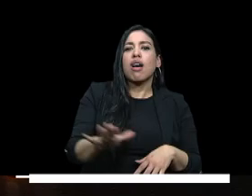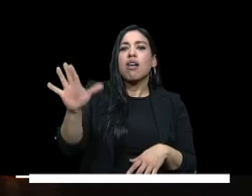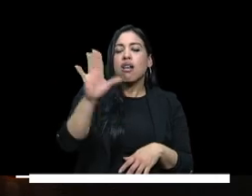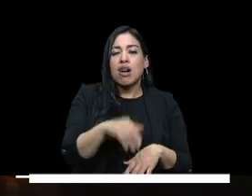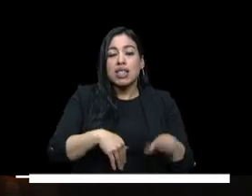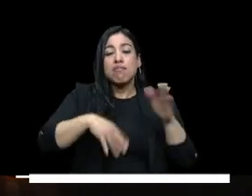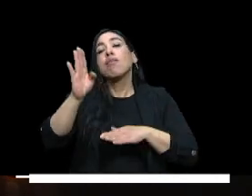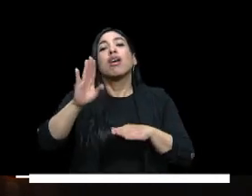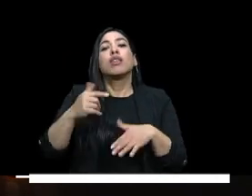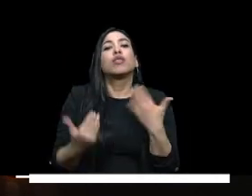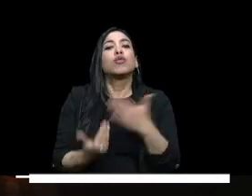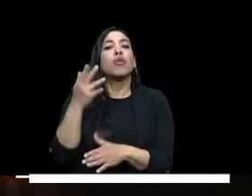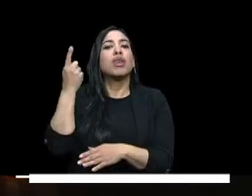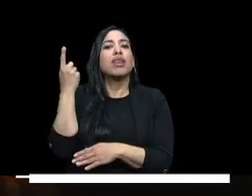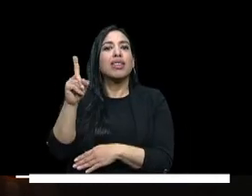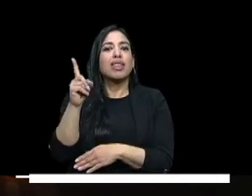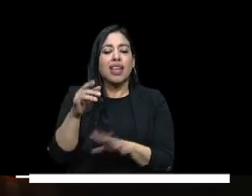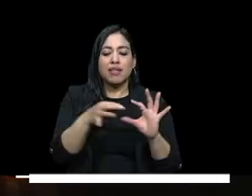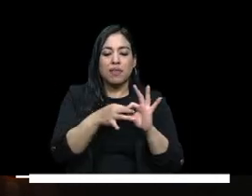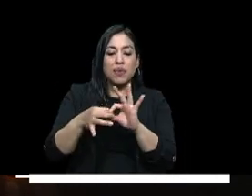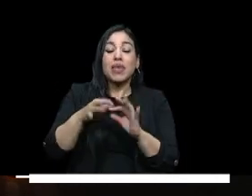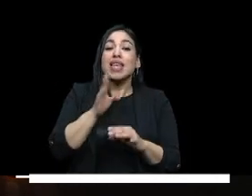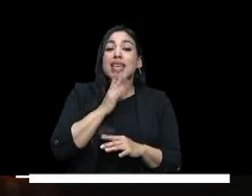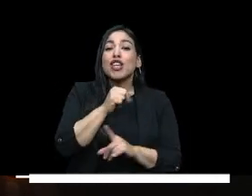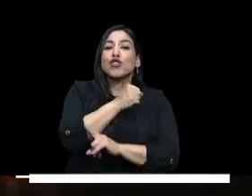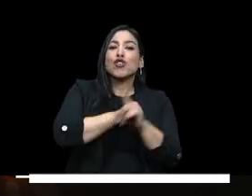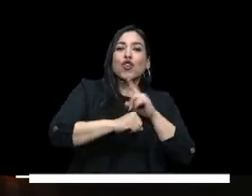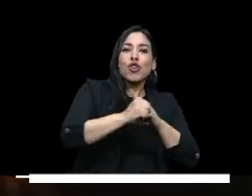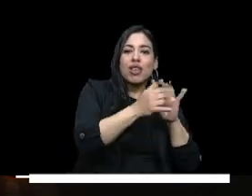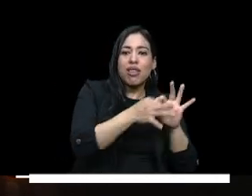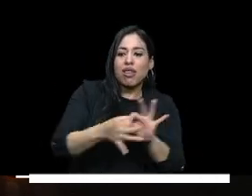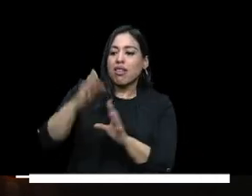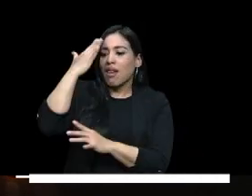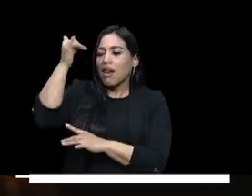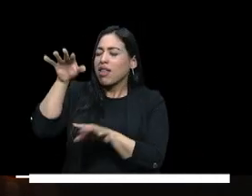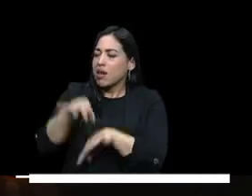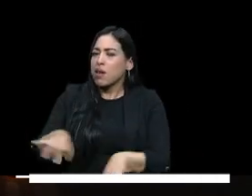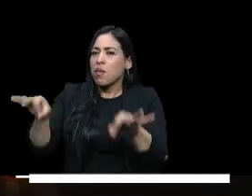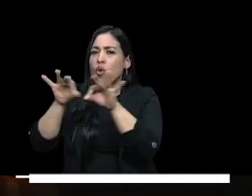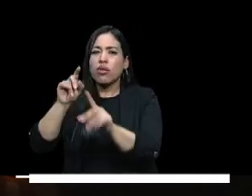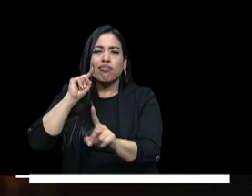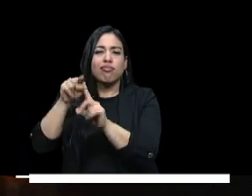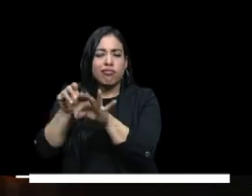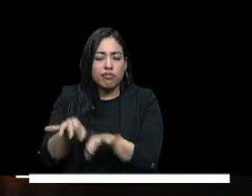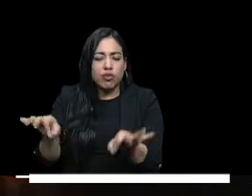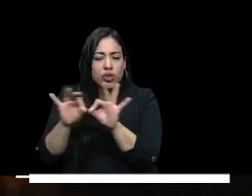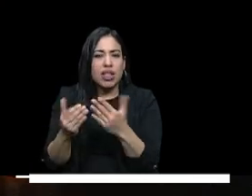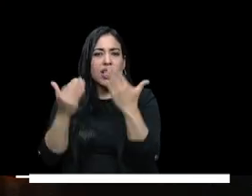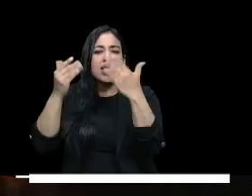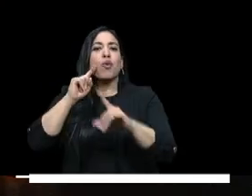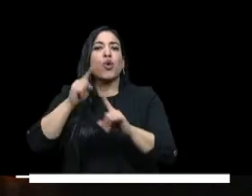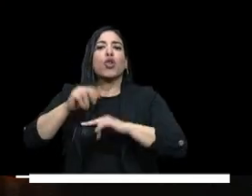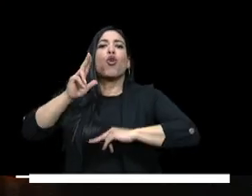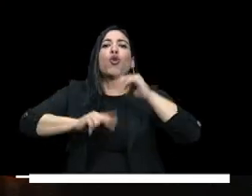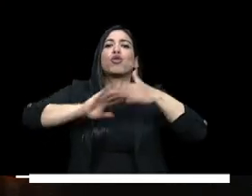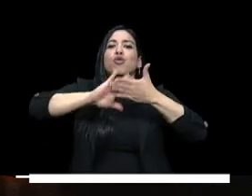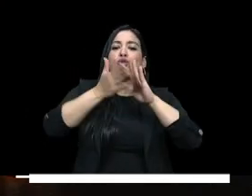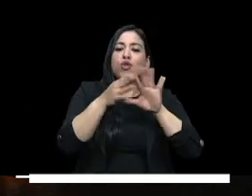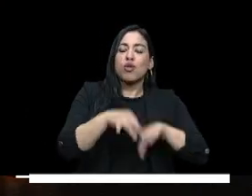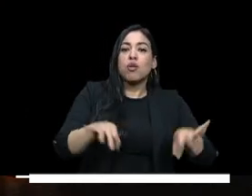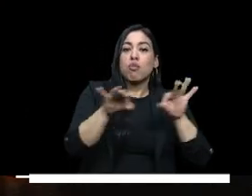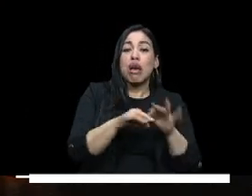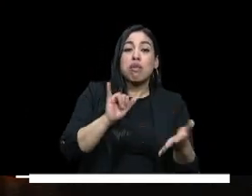a la reconfiguración del vínculo entre la sociedad y la academia esto como un factor clave y fundamental para la construcción de la paz